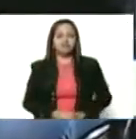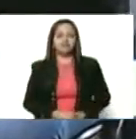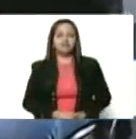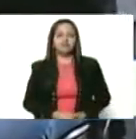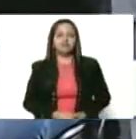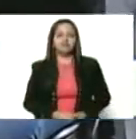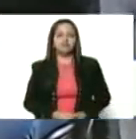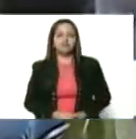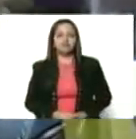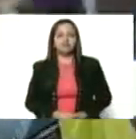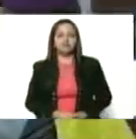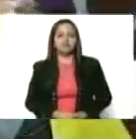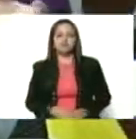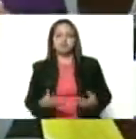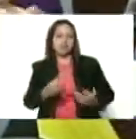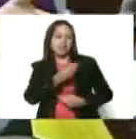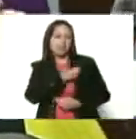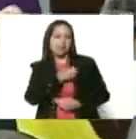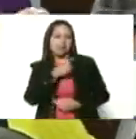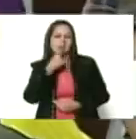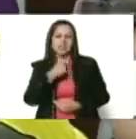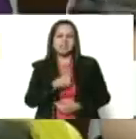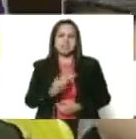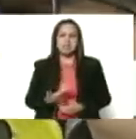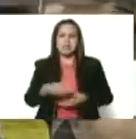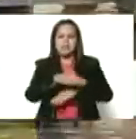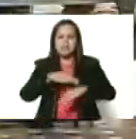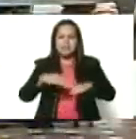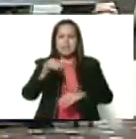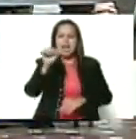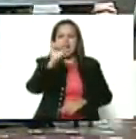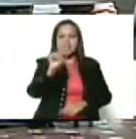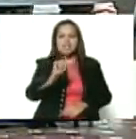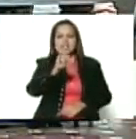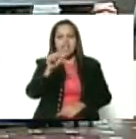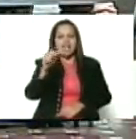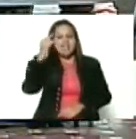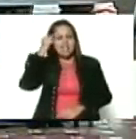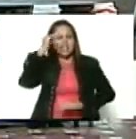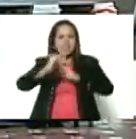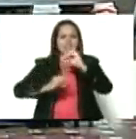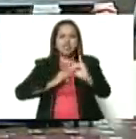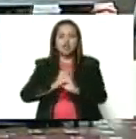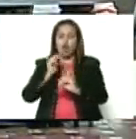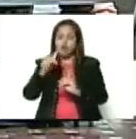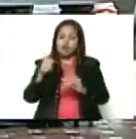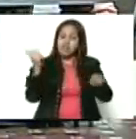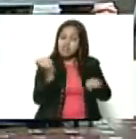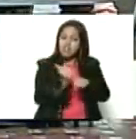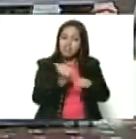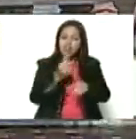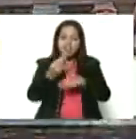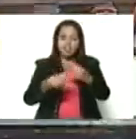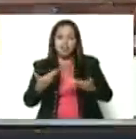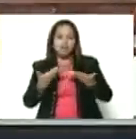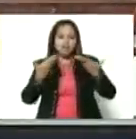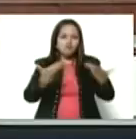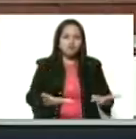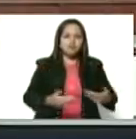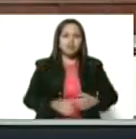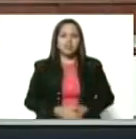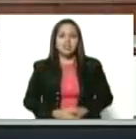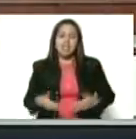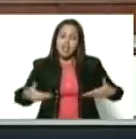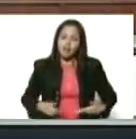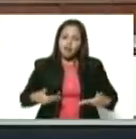¿Qué me dice Asia Villegas de este Día Internacional? De estas luchas que traemos, de las luchas